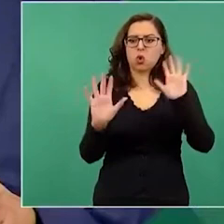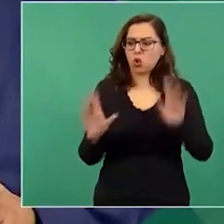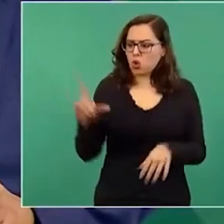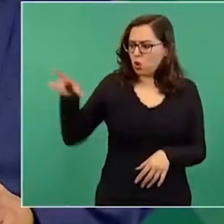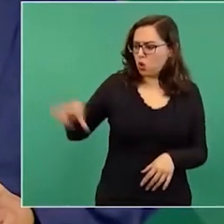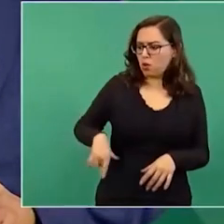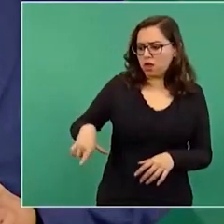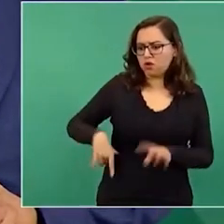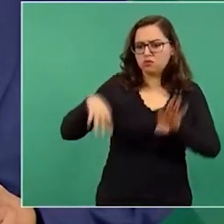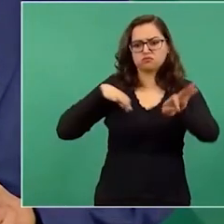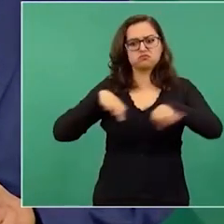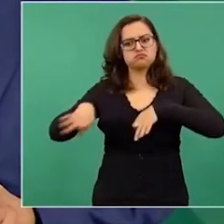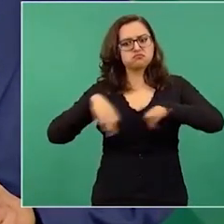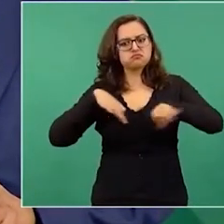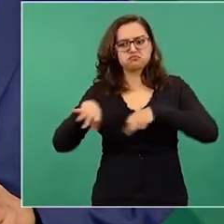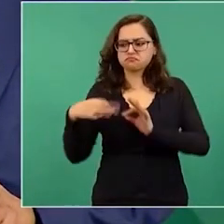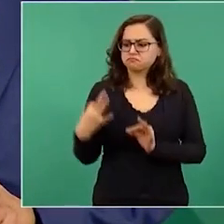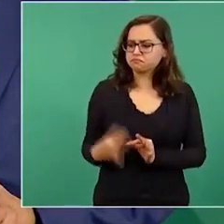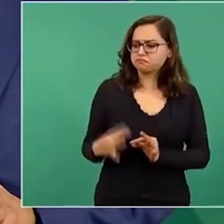función social.